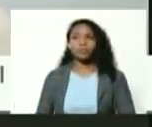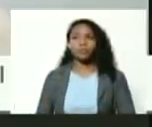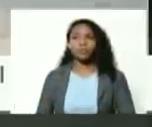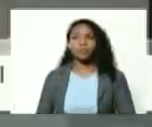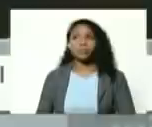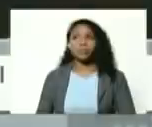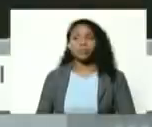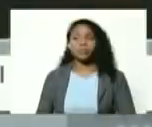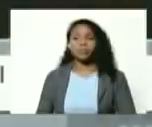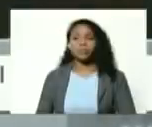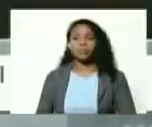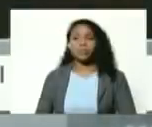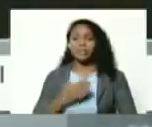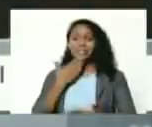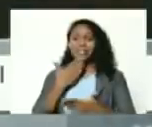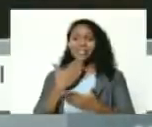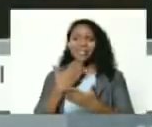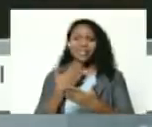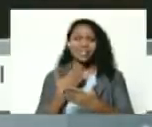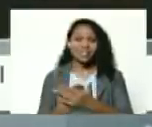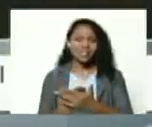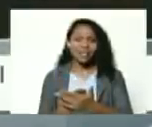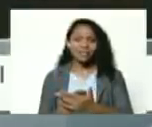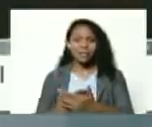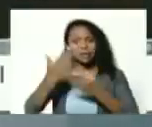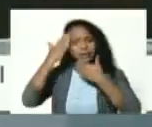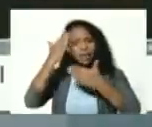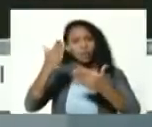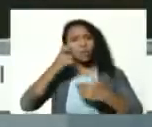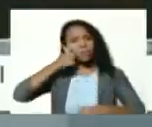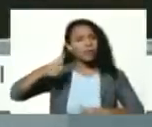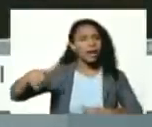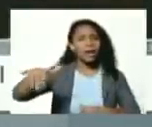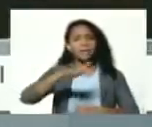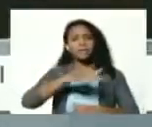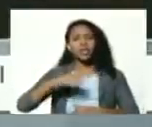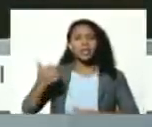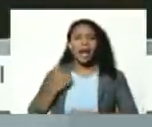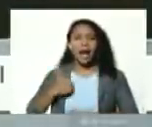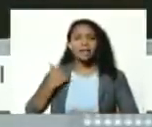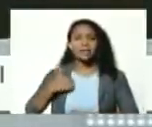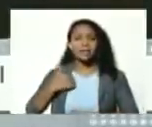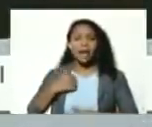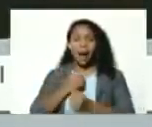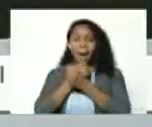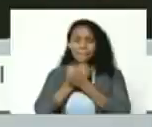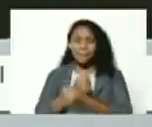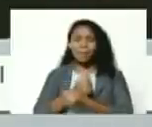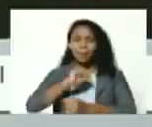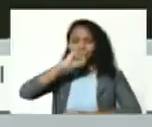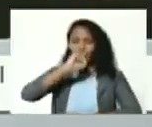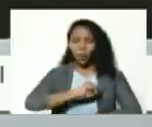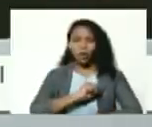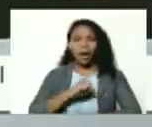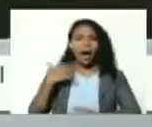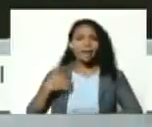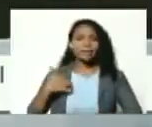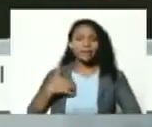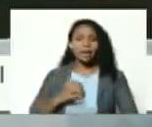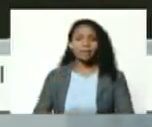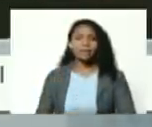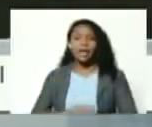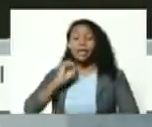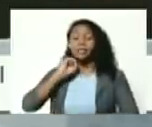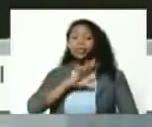muchas gracias Carina saludo al pueblo de Argentina amamos a la Argentina y la